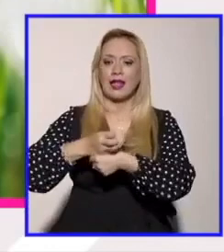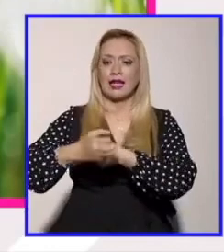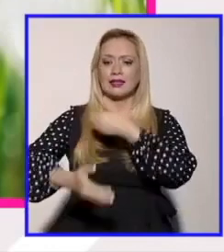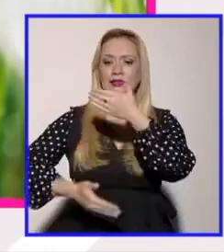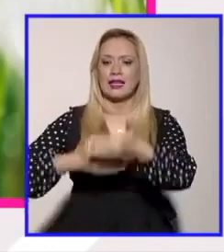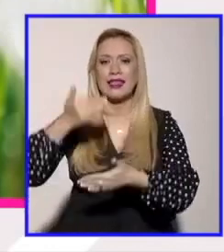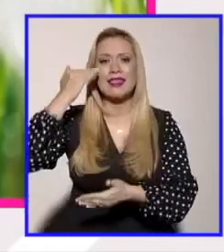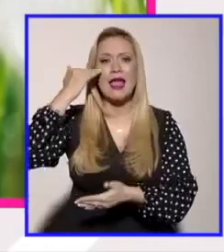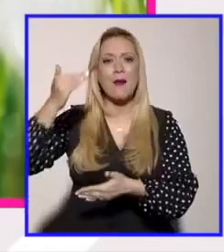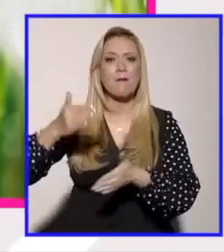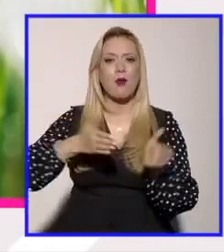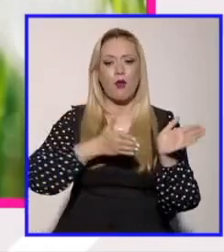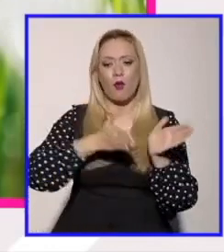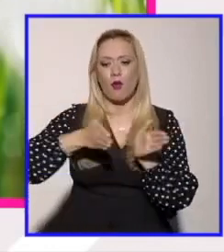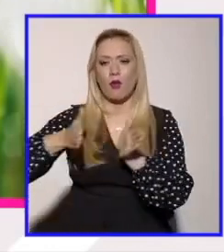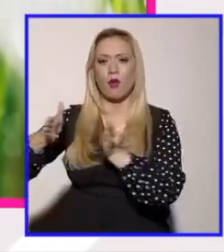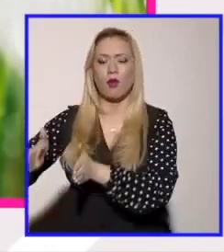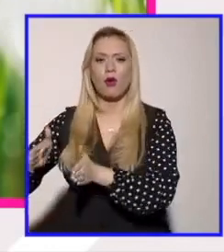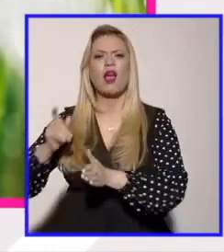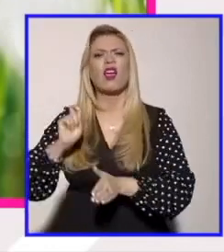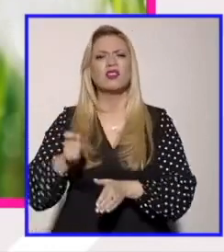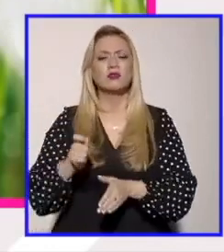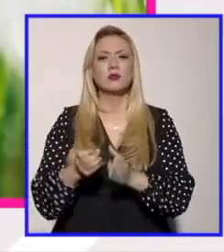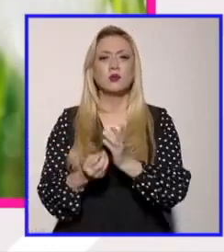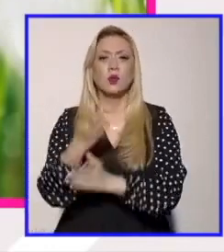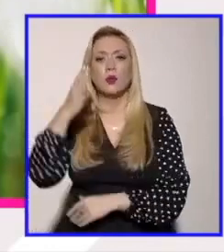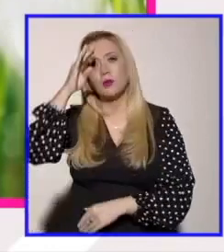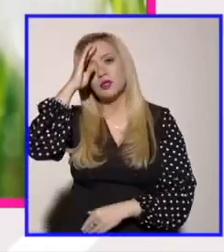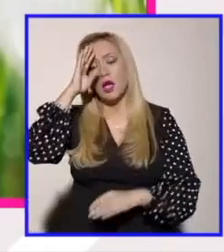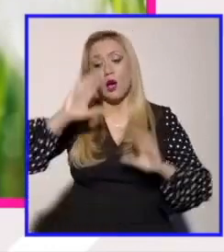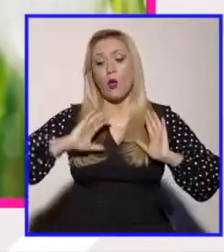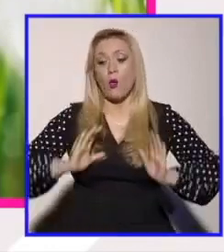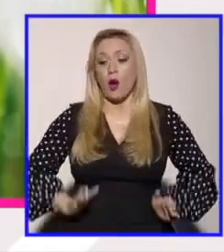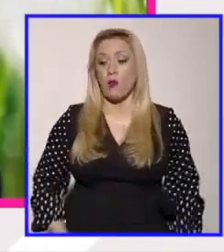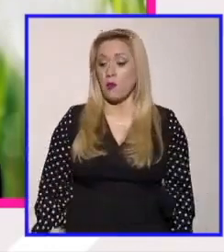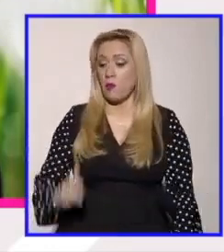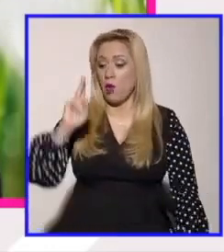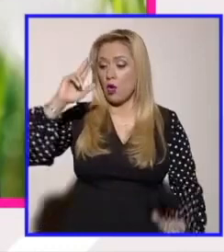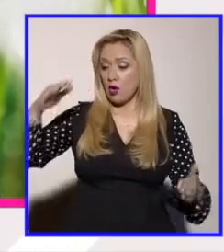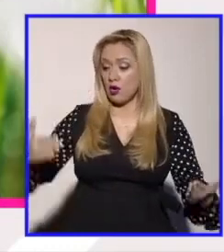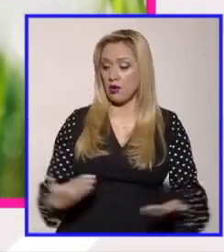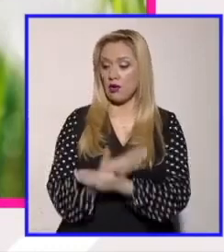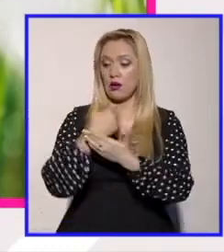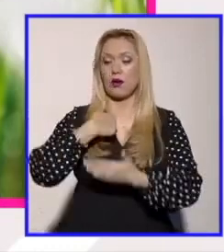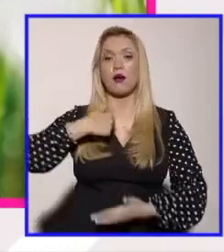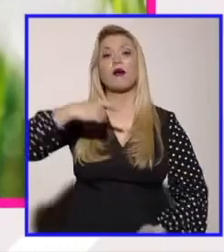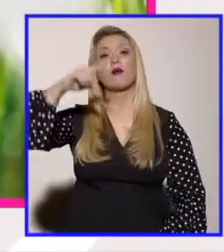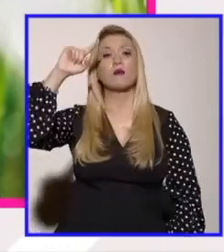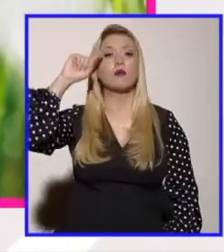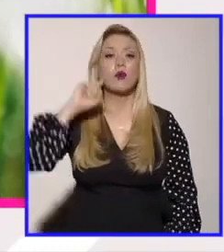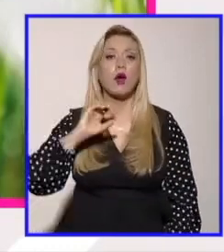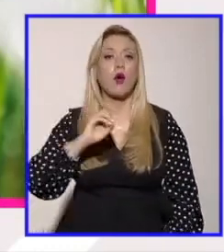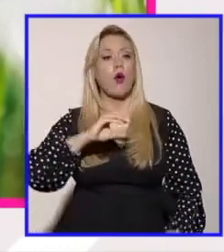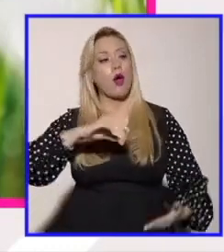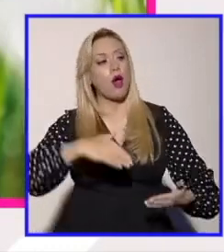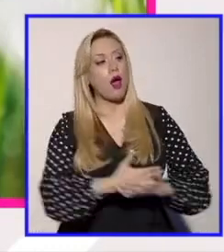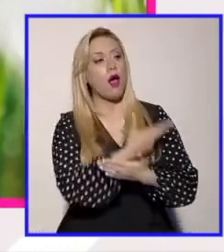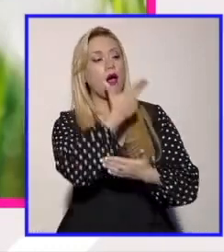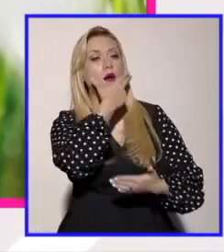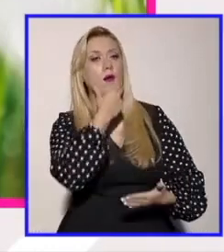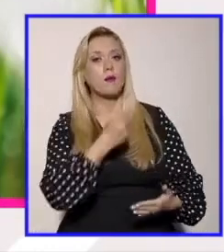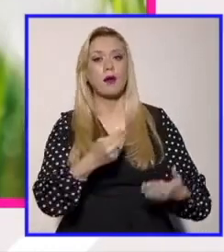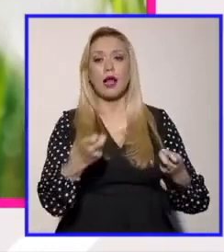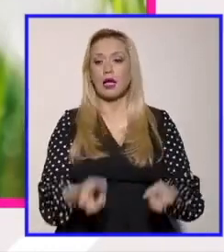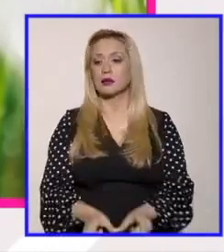que los cuerpos no tienen una lectura digamos evidente de donde están colocados y que en ese